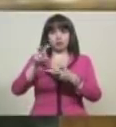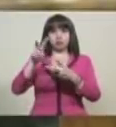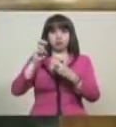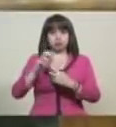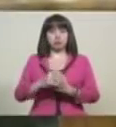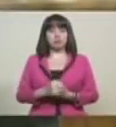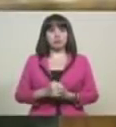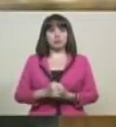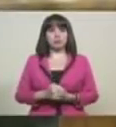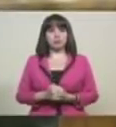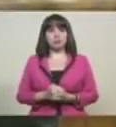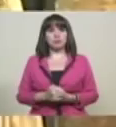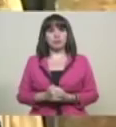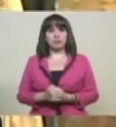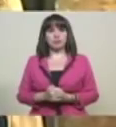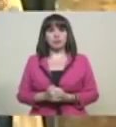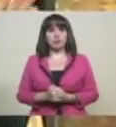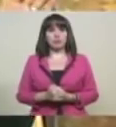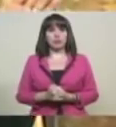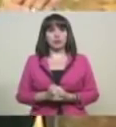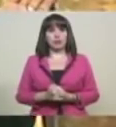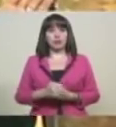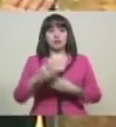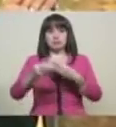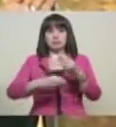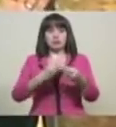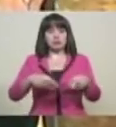¿Ah? ¿Cero? Mata a cero, pues.